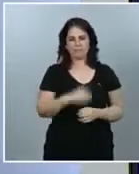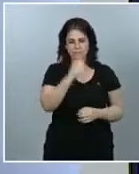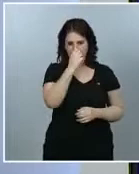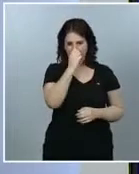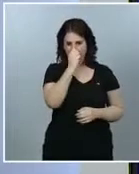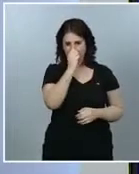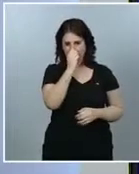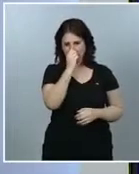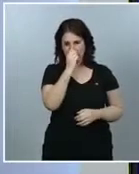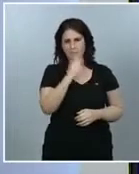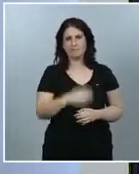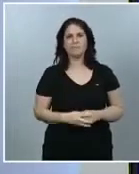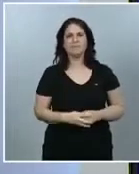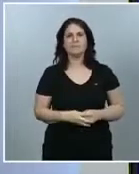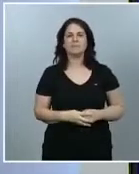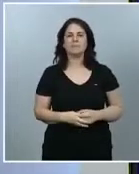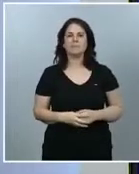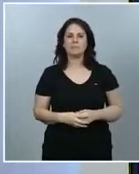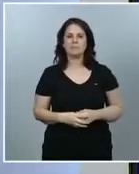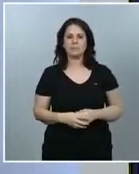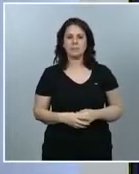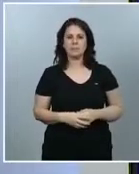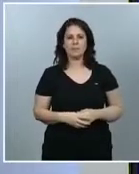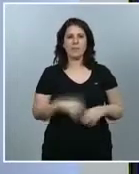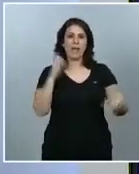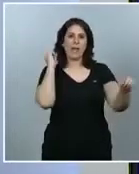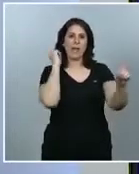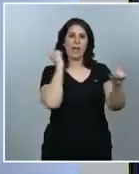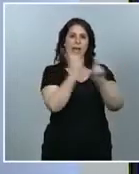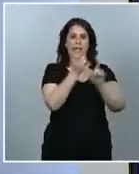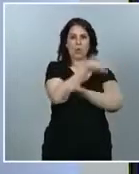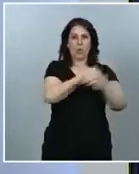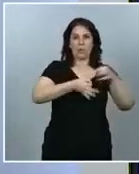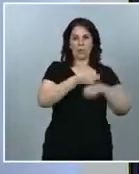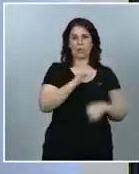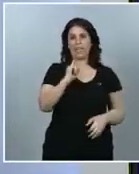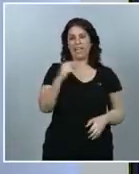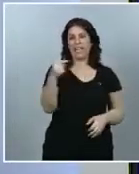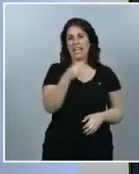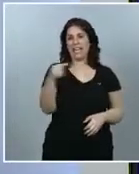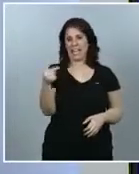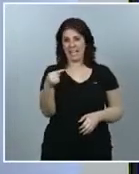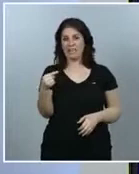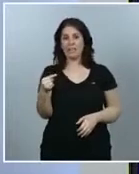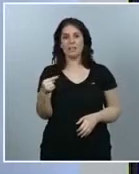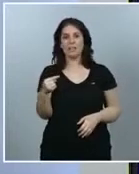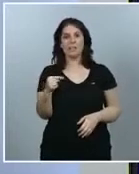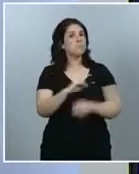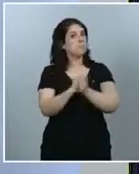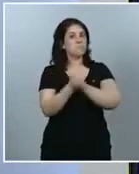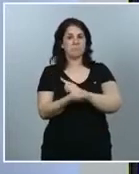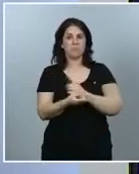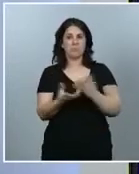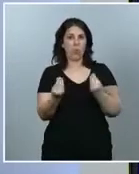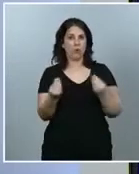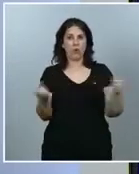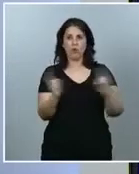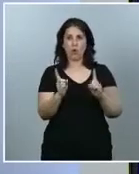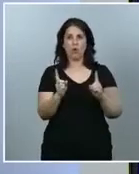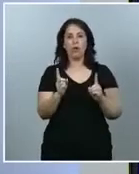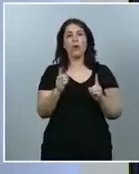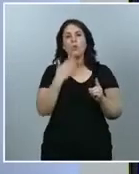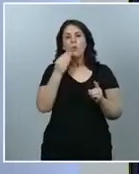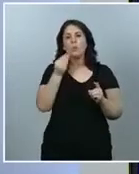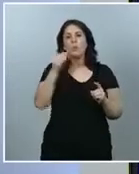cifra de prevalencia de anticuerpos IgG frente a SARS-CoV-2 no ha variado sustancialmente, ha aumentado un poquito, pero es un